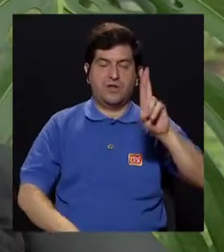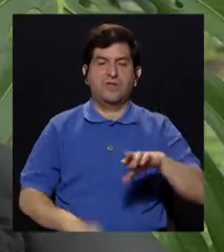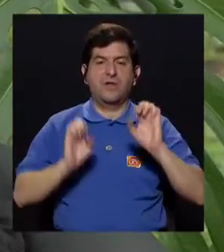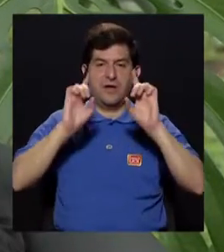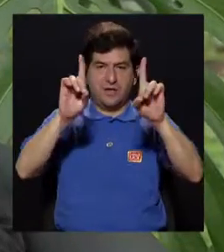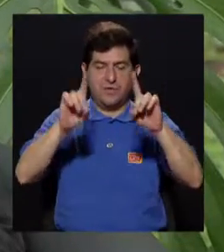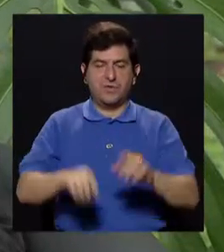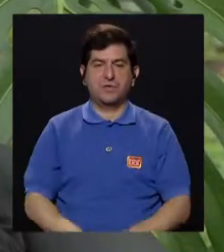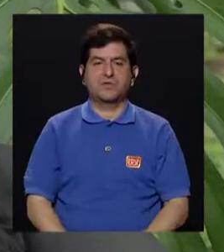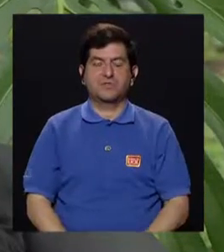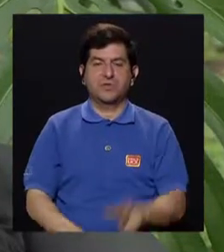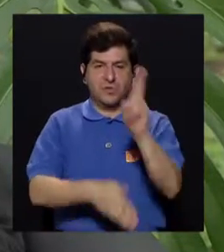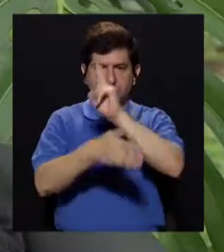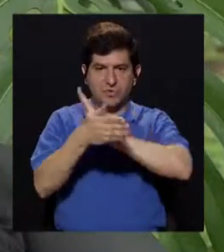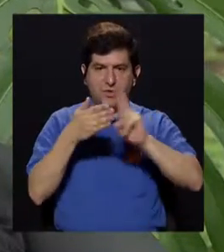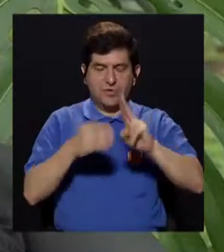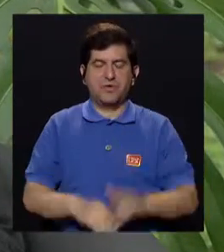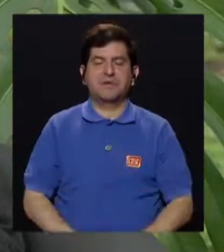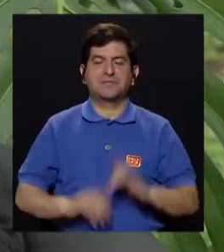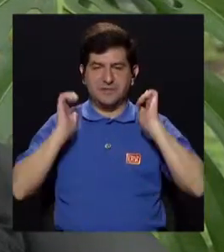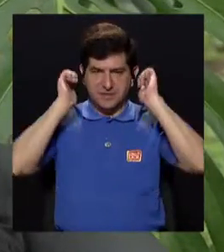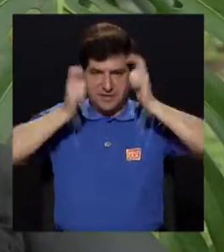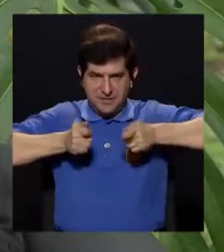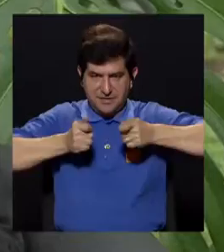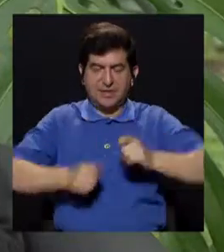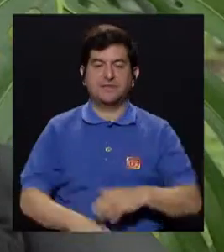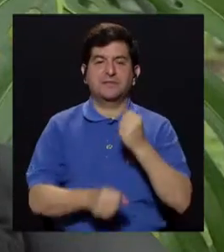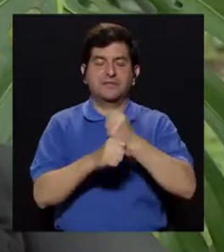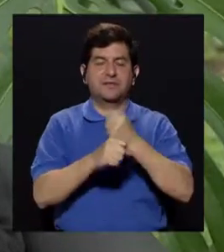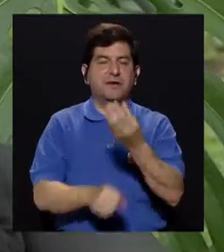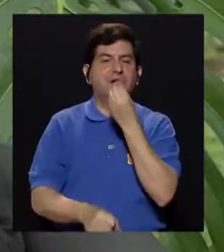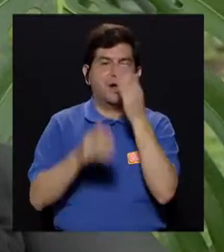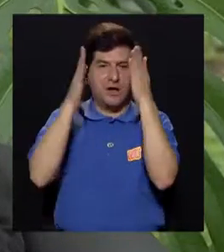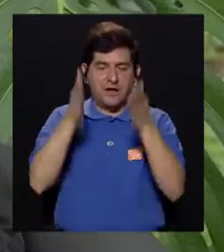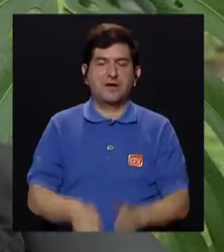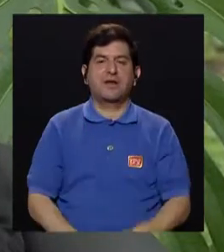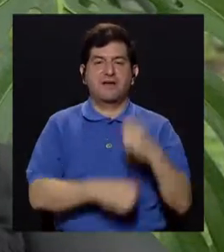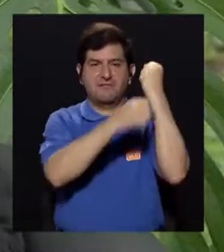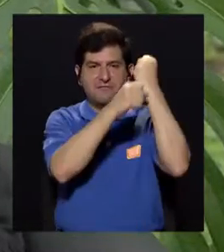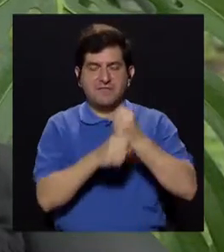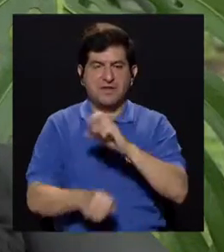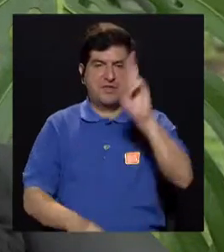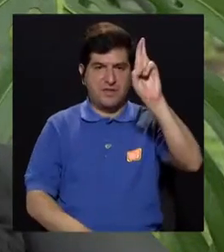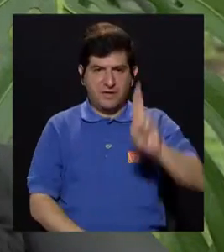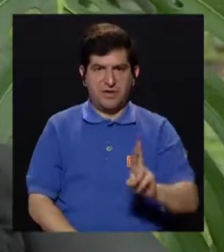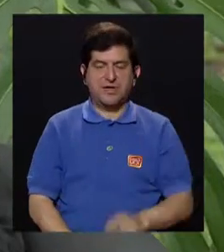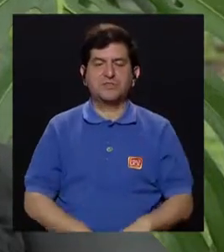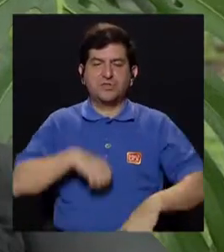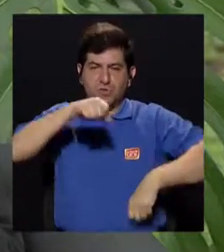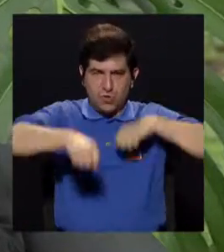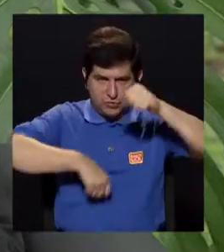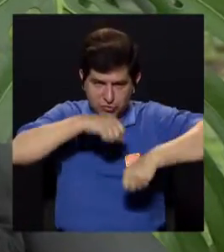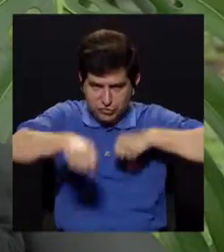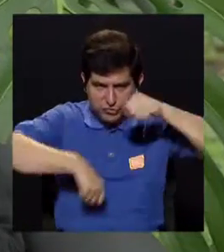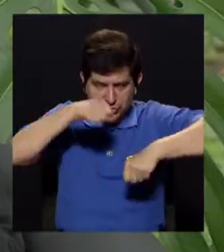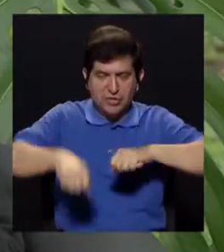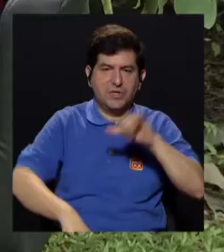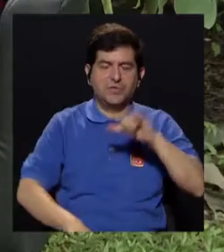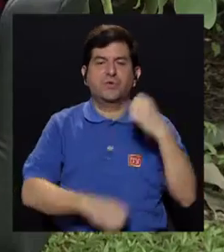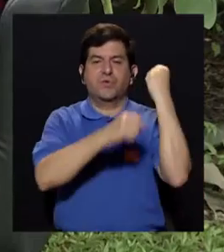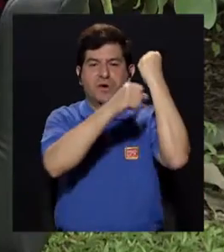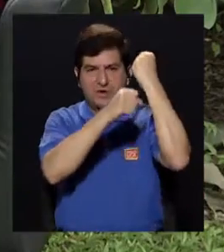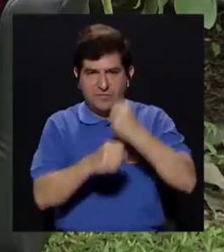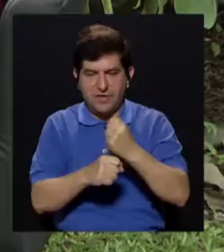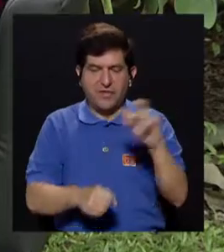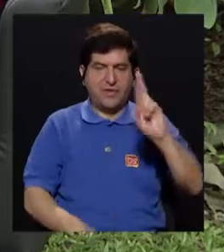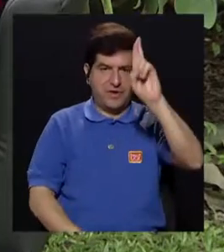del doctorado en educación de la Universidad de La Salle y ha trabajado como nutricionista en la Federación Costarricense de Ciclismo y